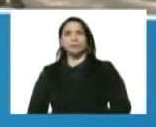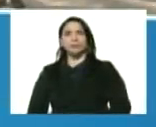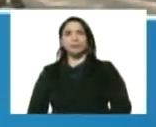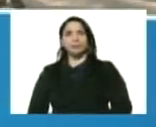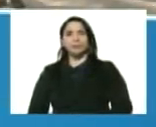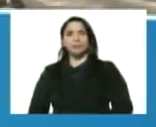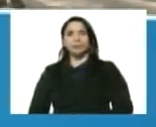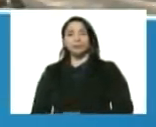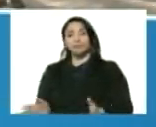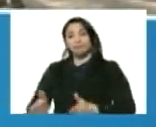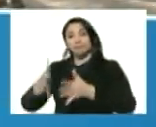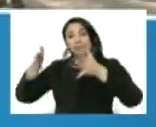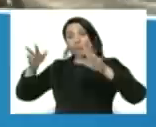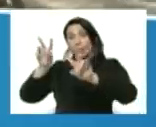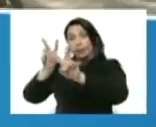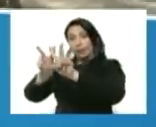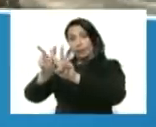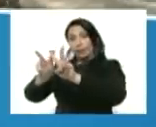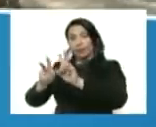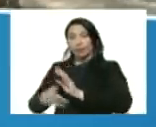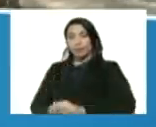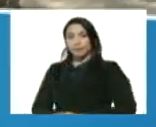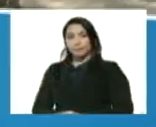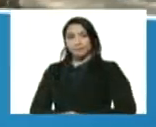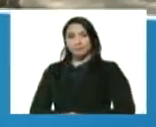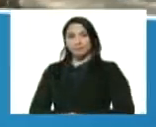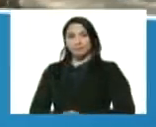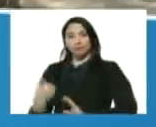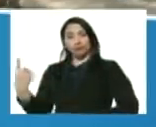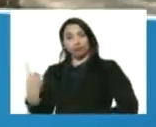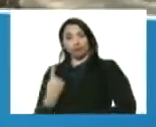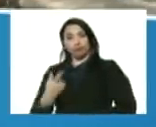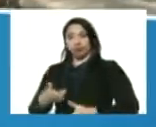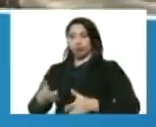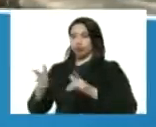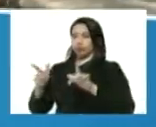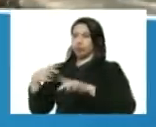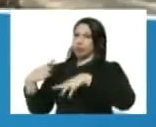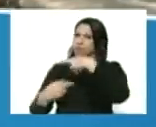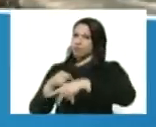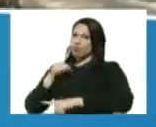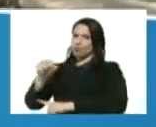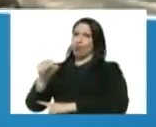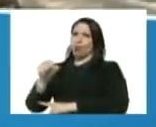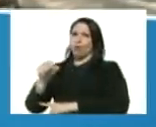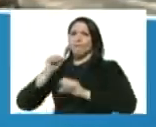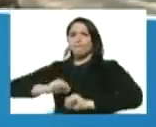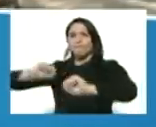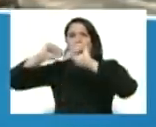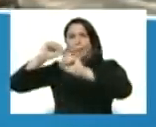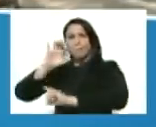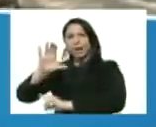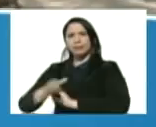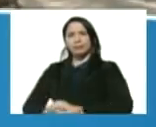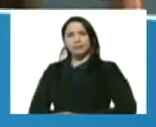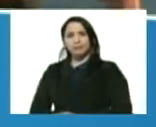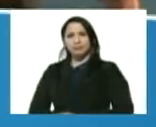gran misión vivienda Venezuela solo posible en revolución que viva la patria